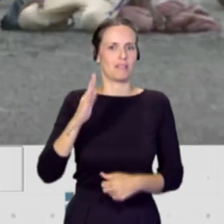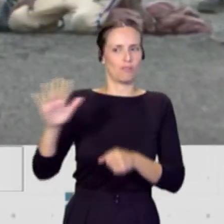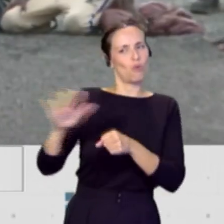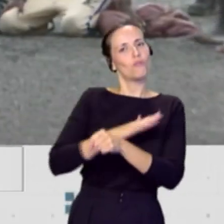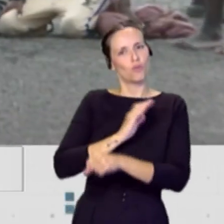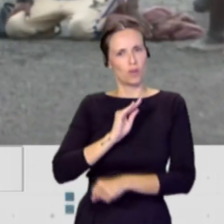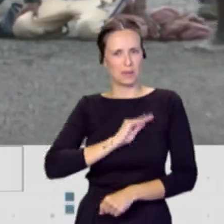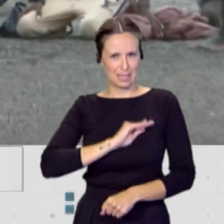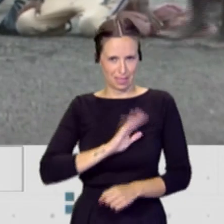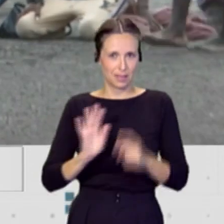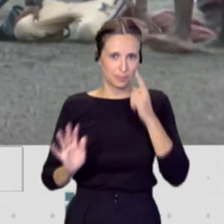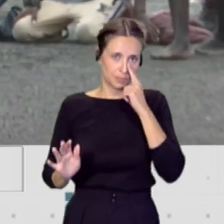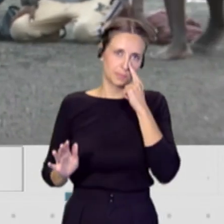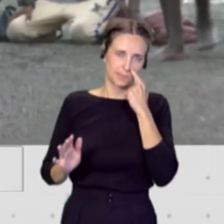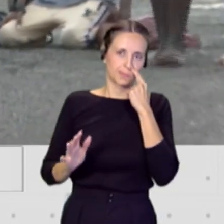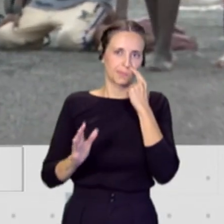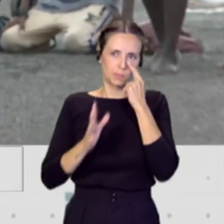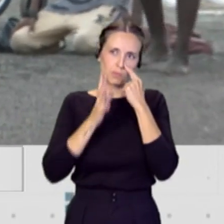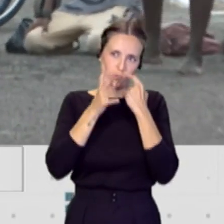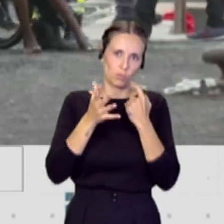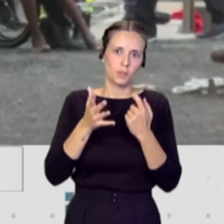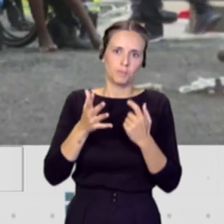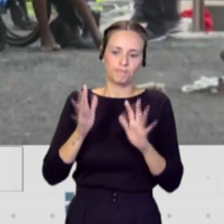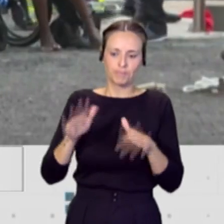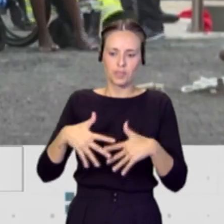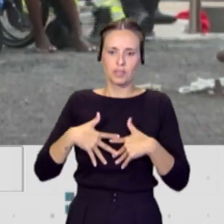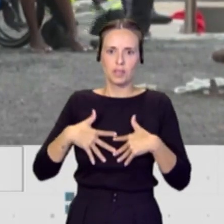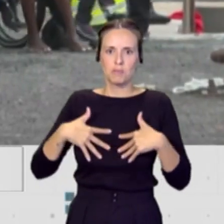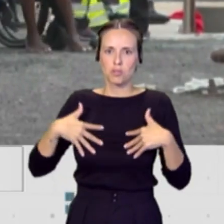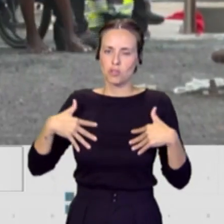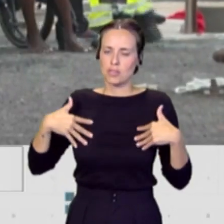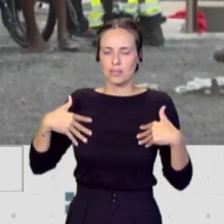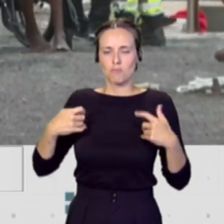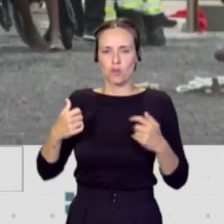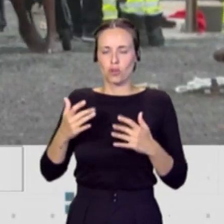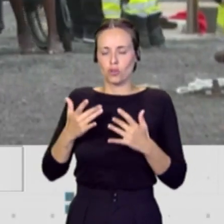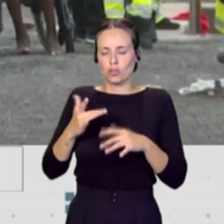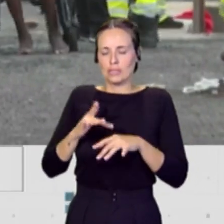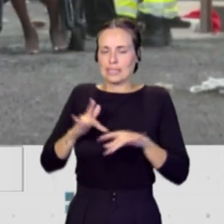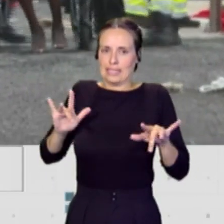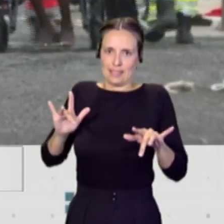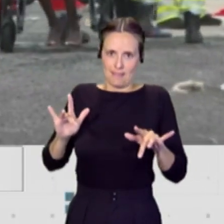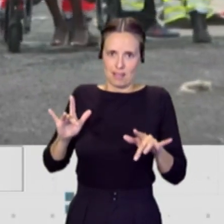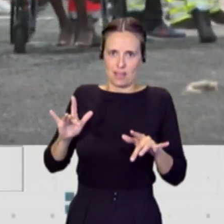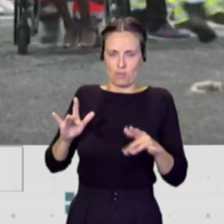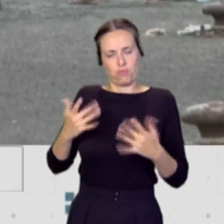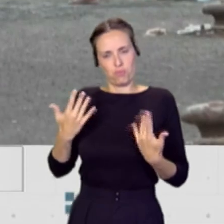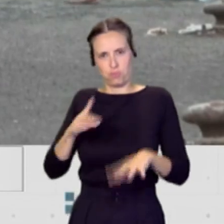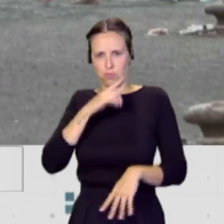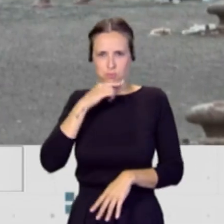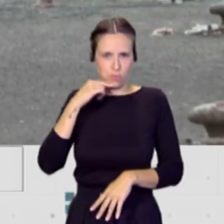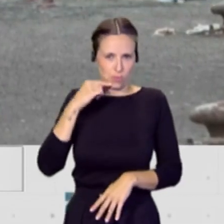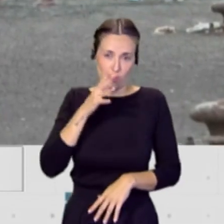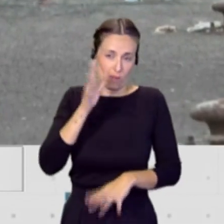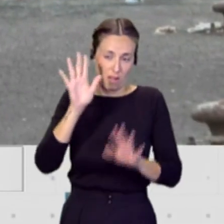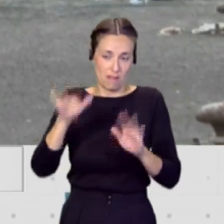mella, te lesiona la fibra sensible de cada uno de nosotros, al final somos seres